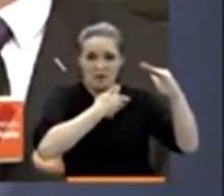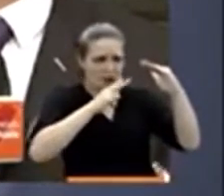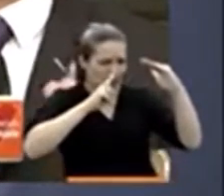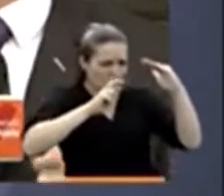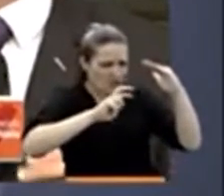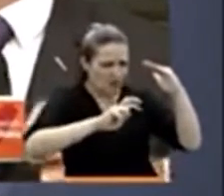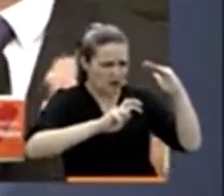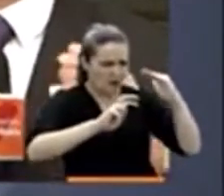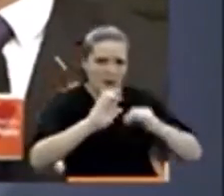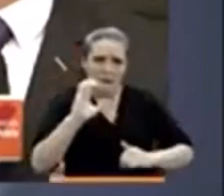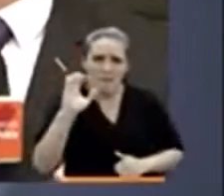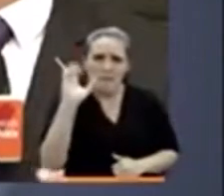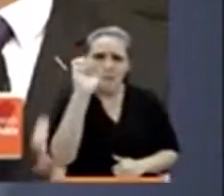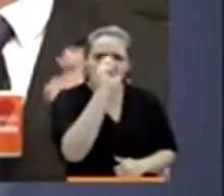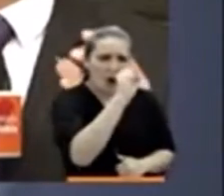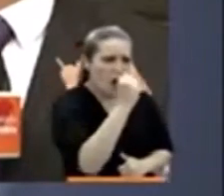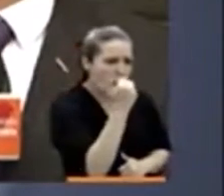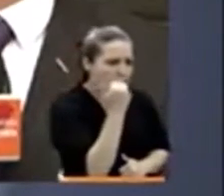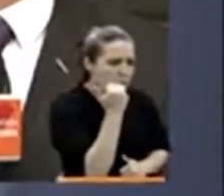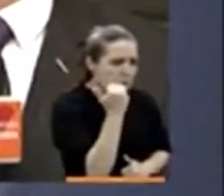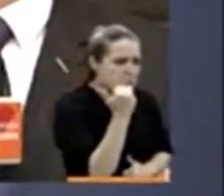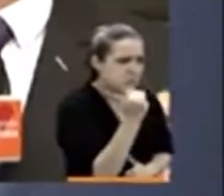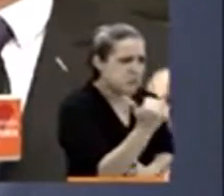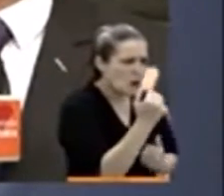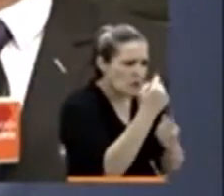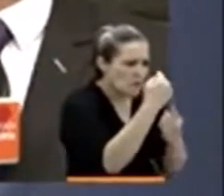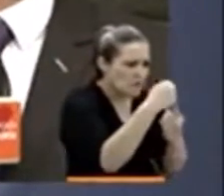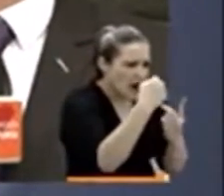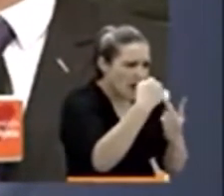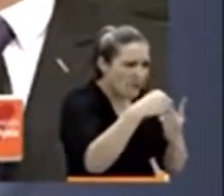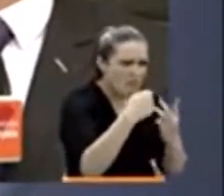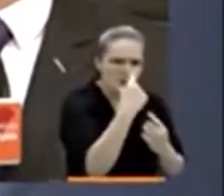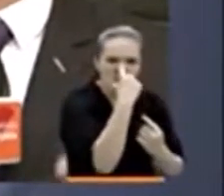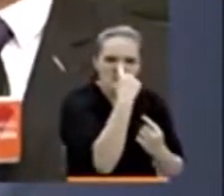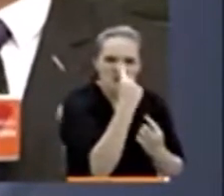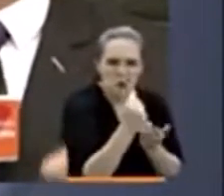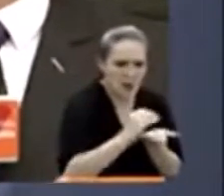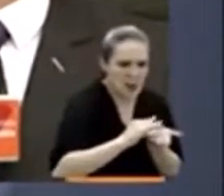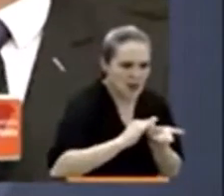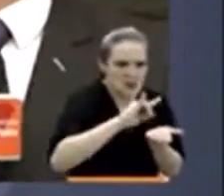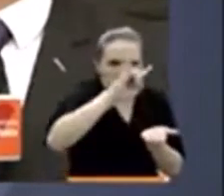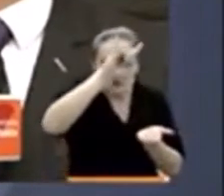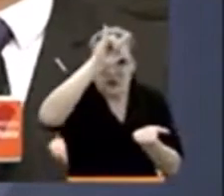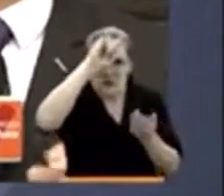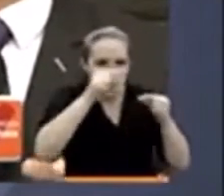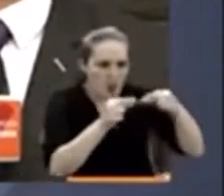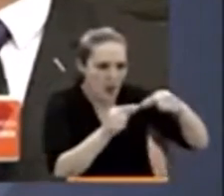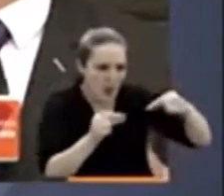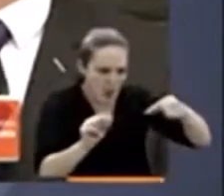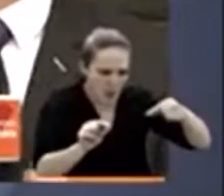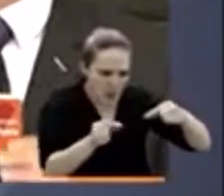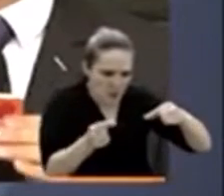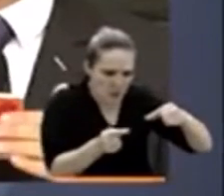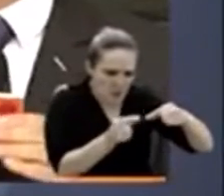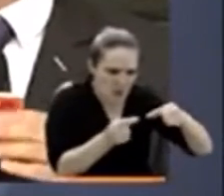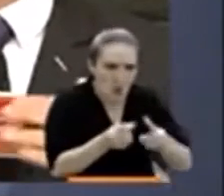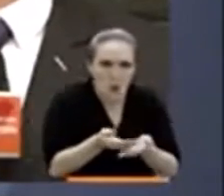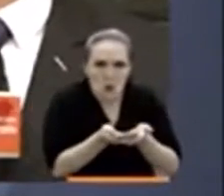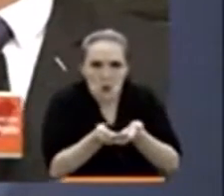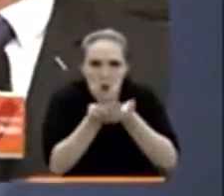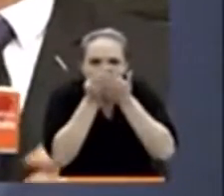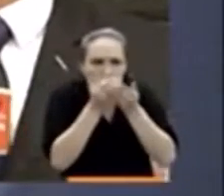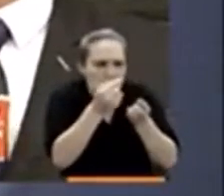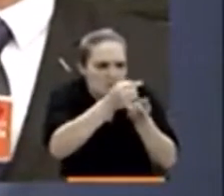se lograron evidenciar y se lograron encontrar elementos de brujería, de satanismo, muñecos, vudú y beberizos que